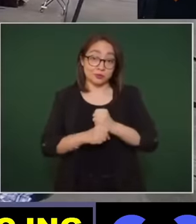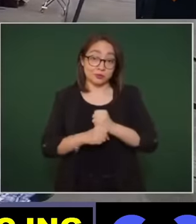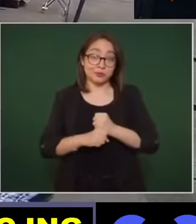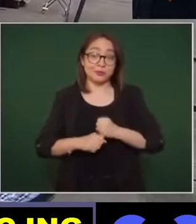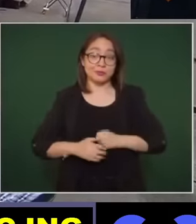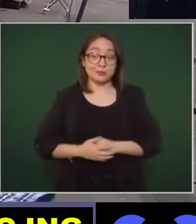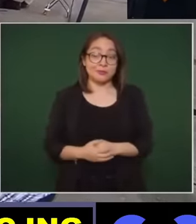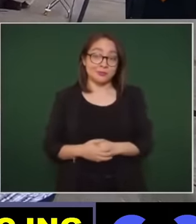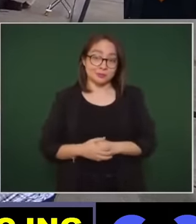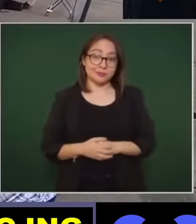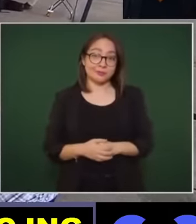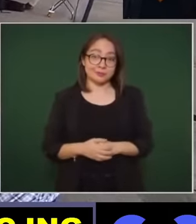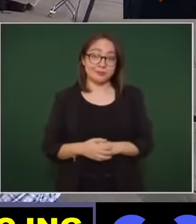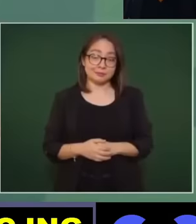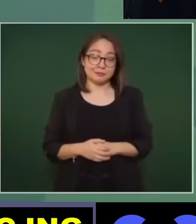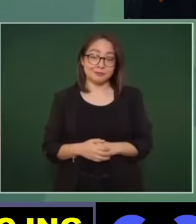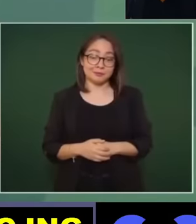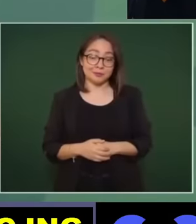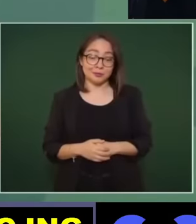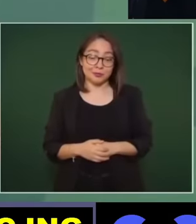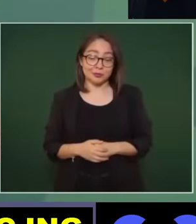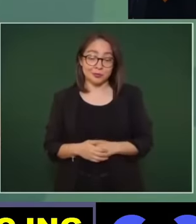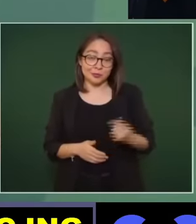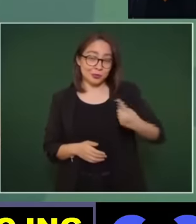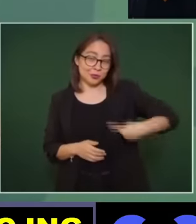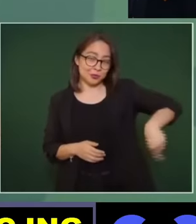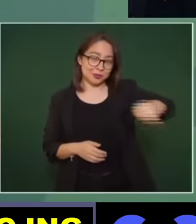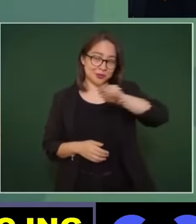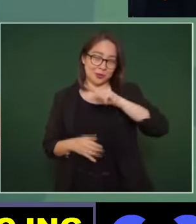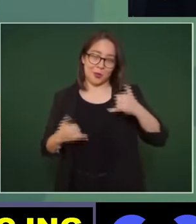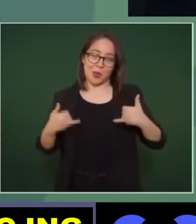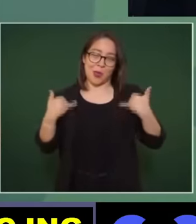la mayoría de ustedes que están jovencitos